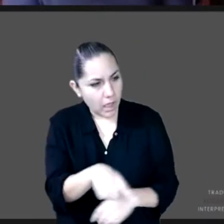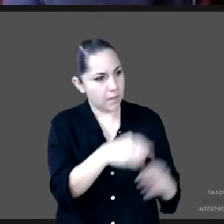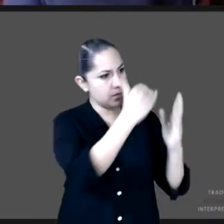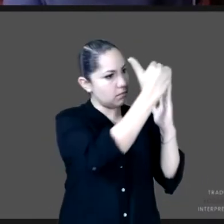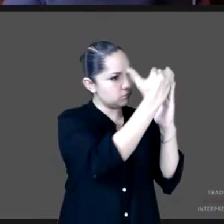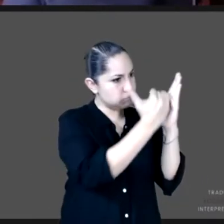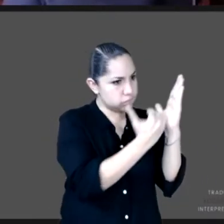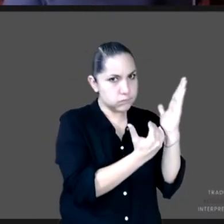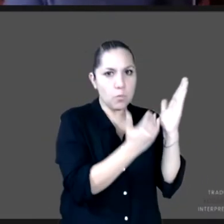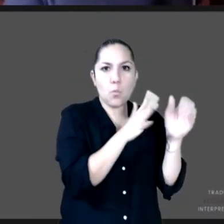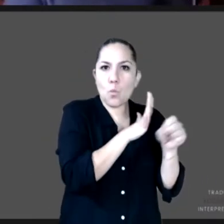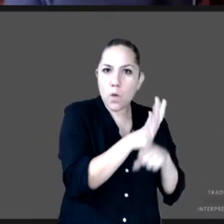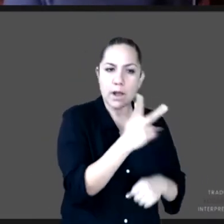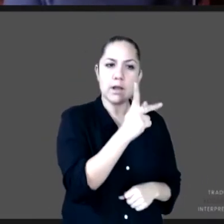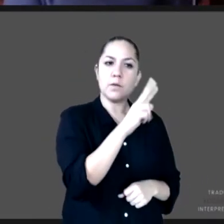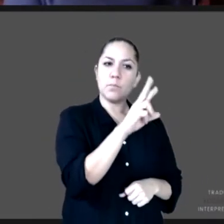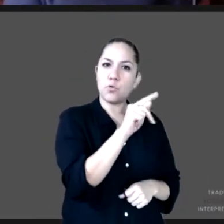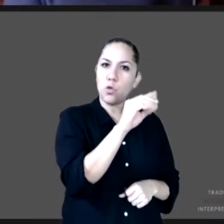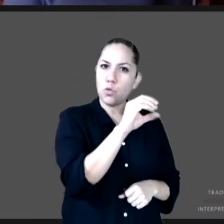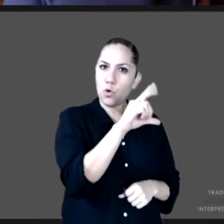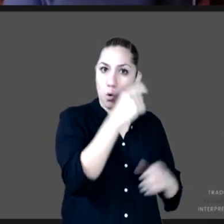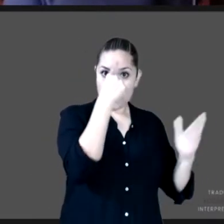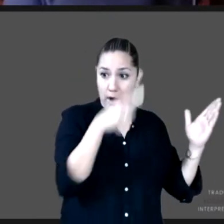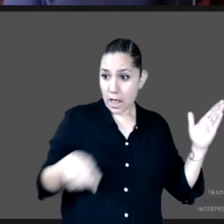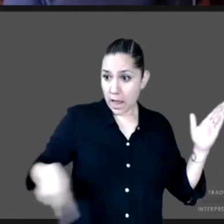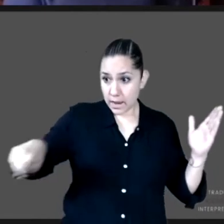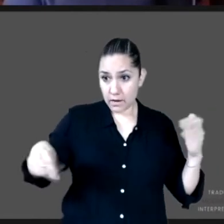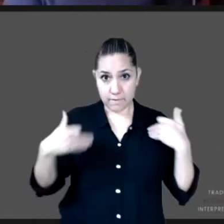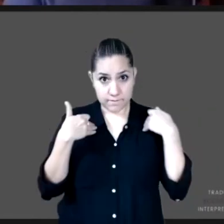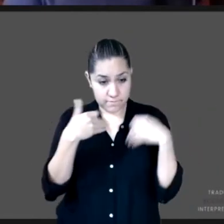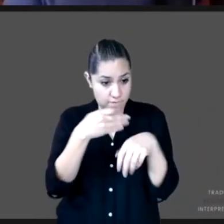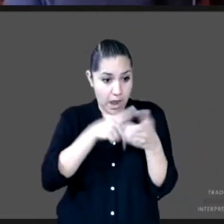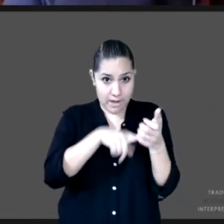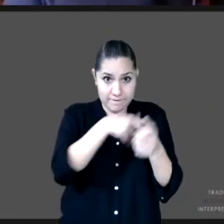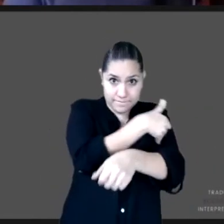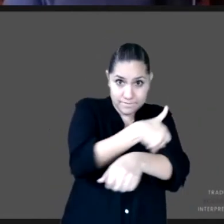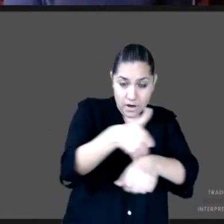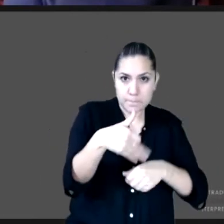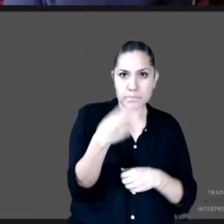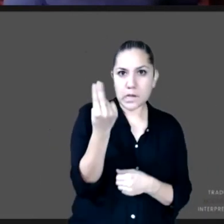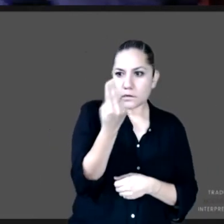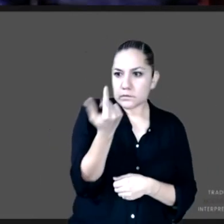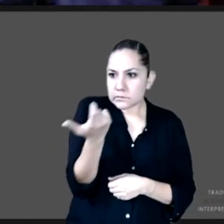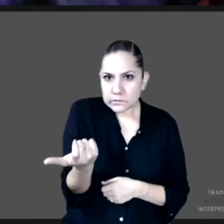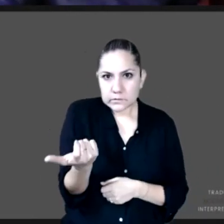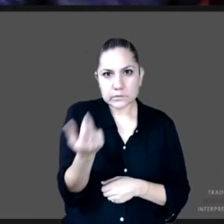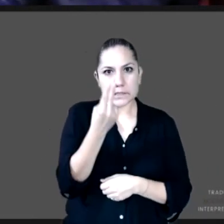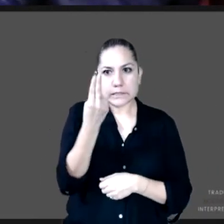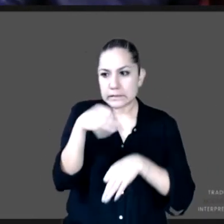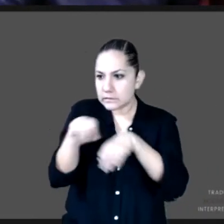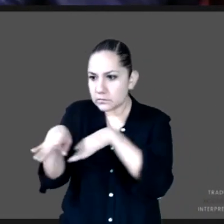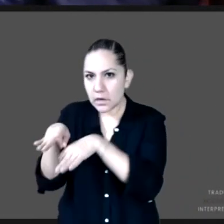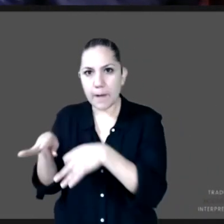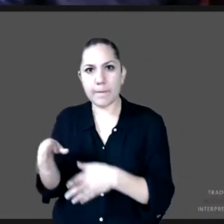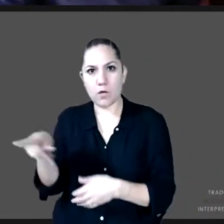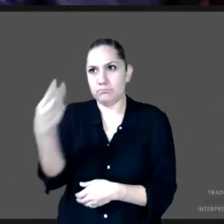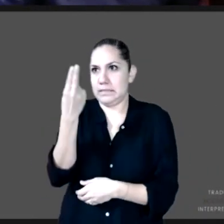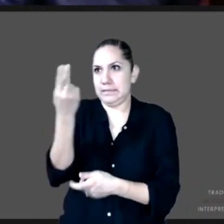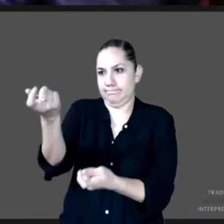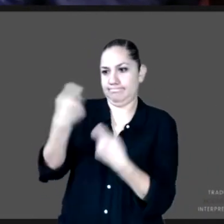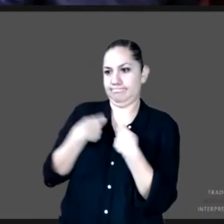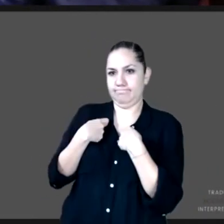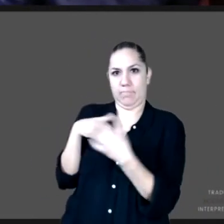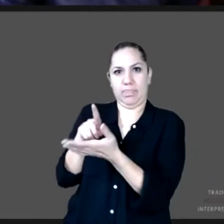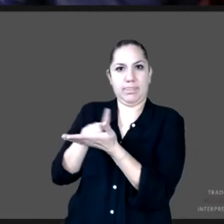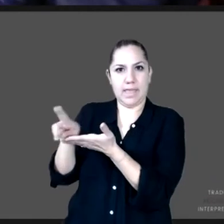que acceder estas familias para poder contar con la protección de los derechos, pero también tiene que ver con que existen las instituciones a nivel